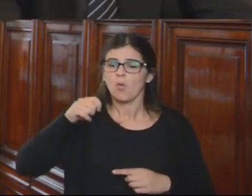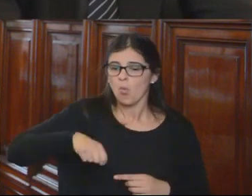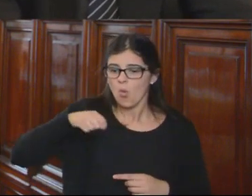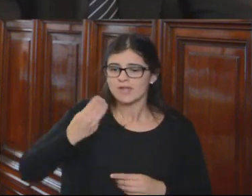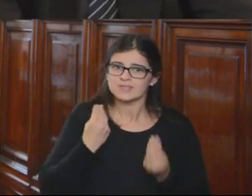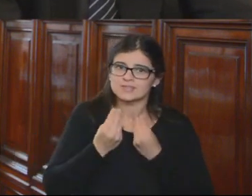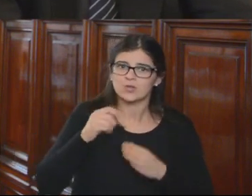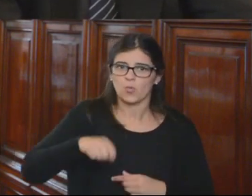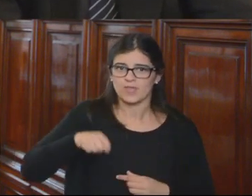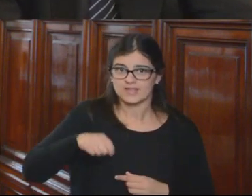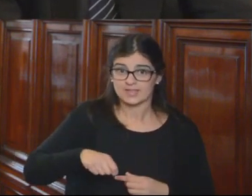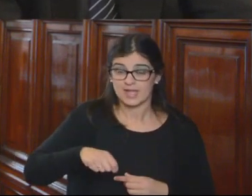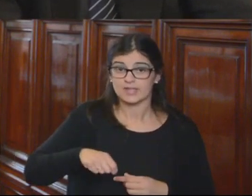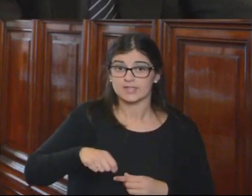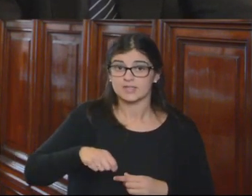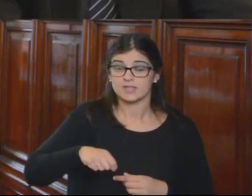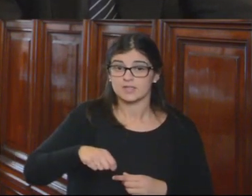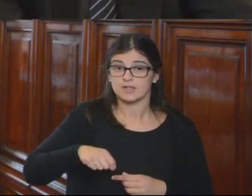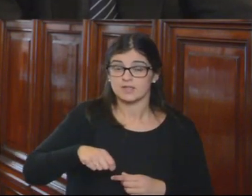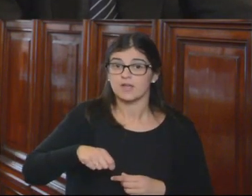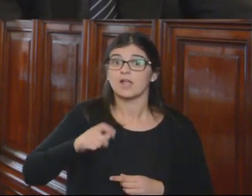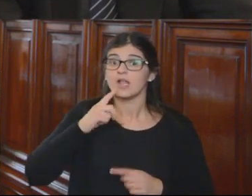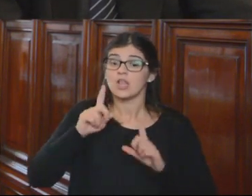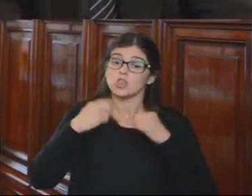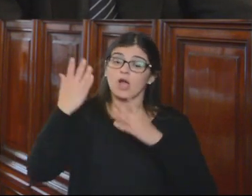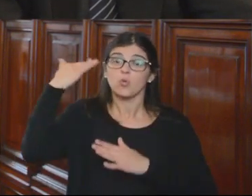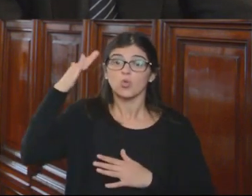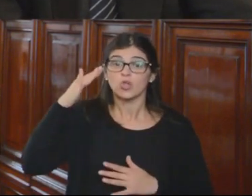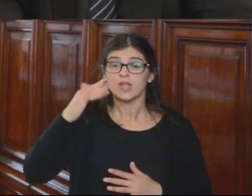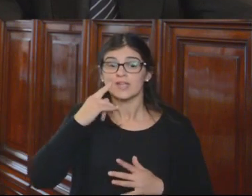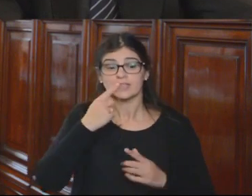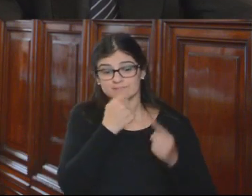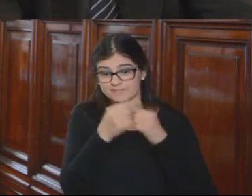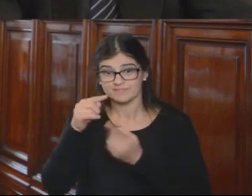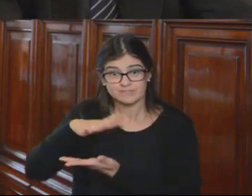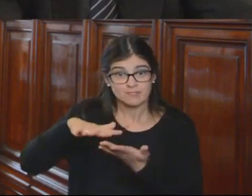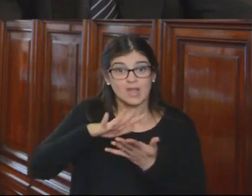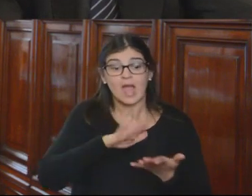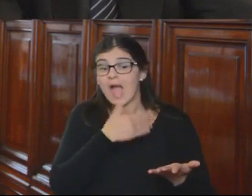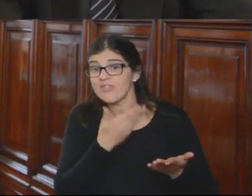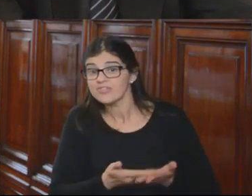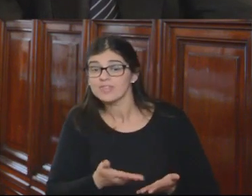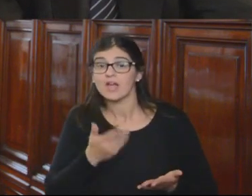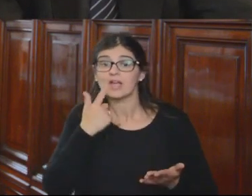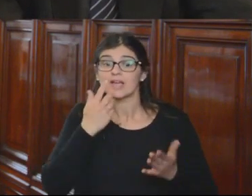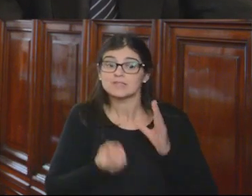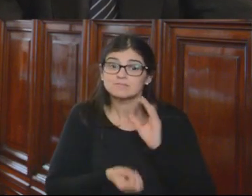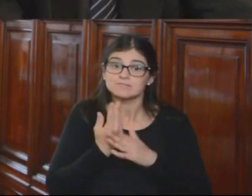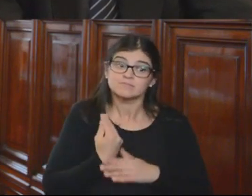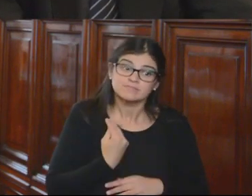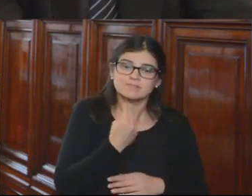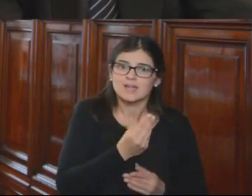judiciales, de todas las autoridades jurisdiccionales, hasta que se implemente, se